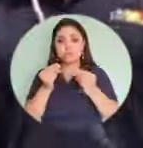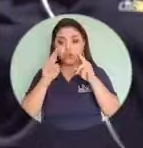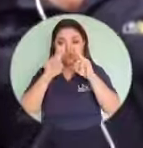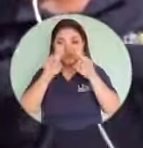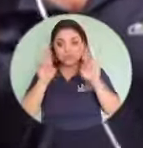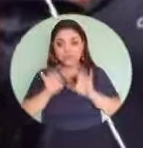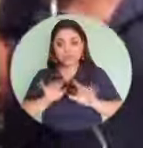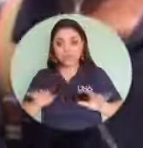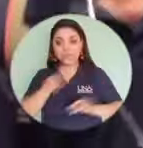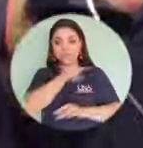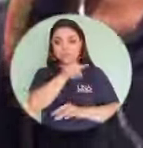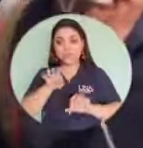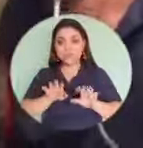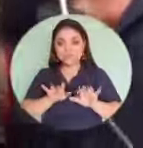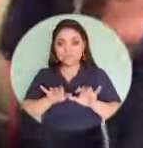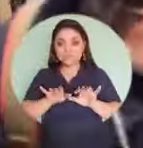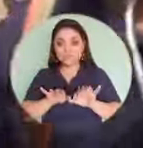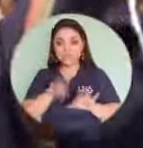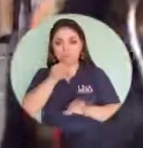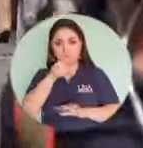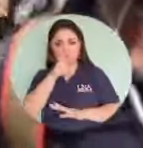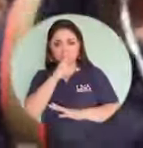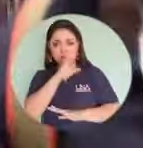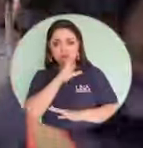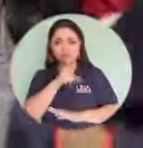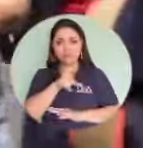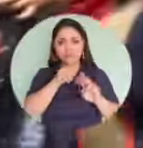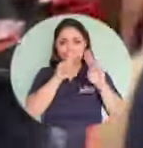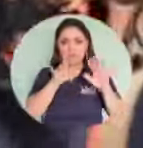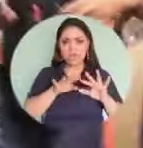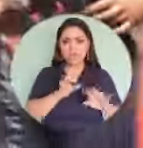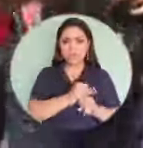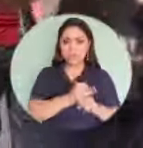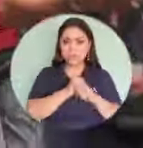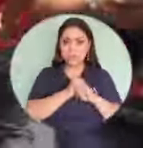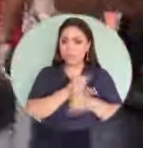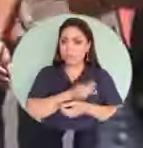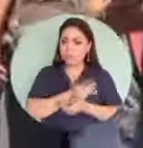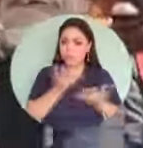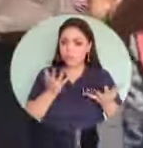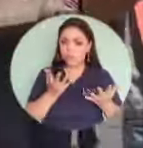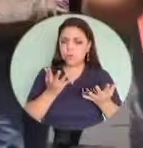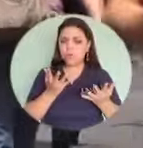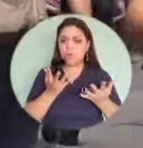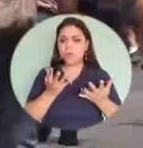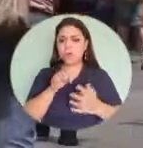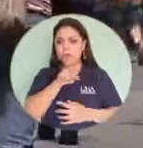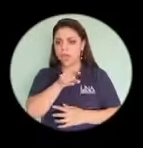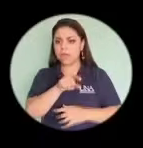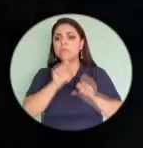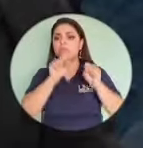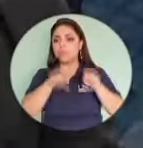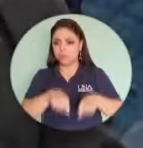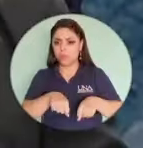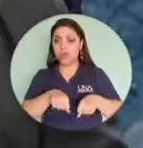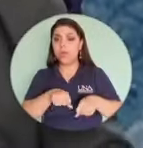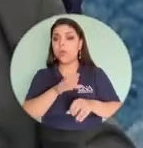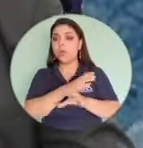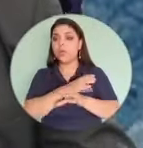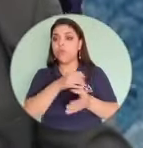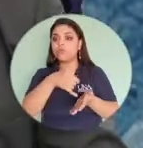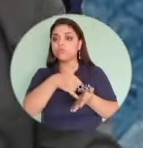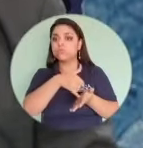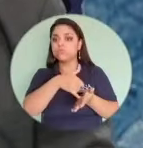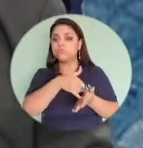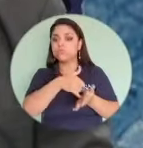nos vayamos a conectar, si son redes públicas, si son sitios públicos, sitios públicos en los cuales pueden